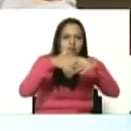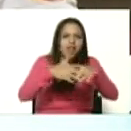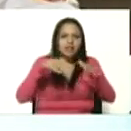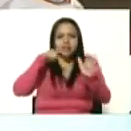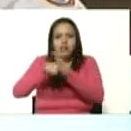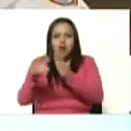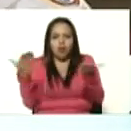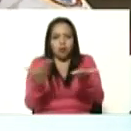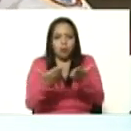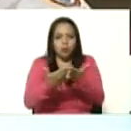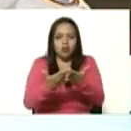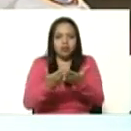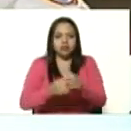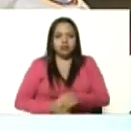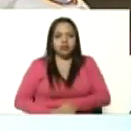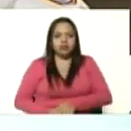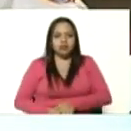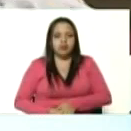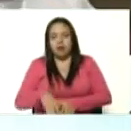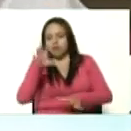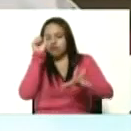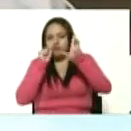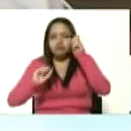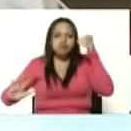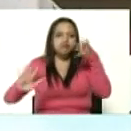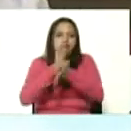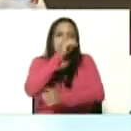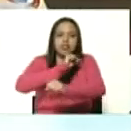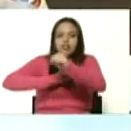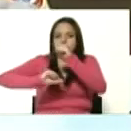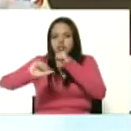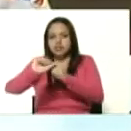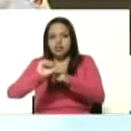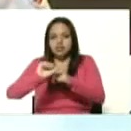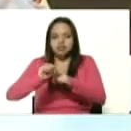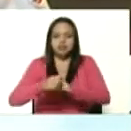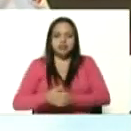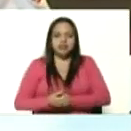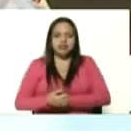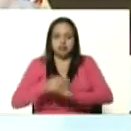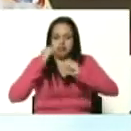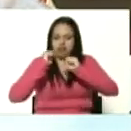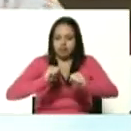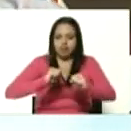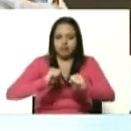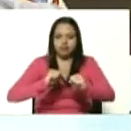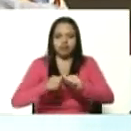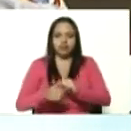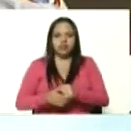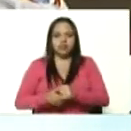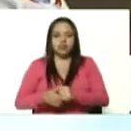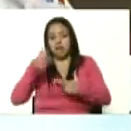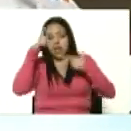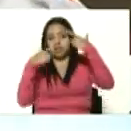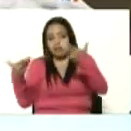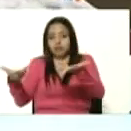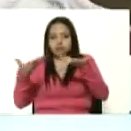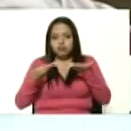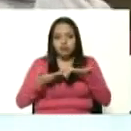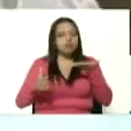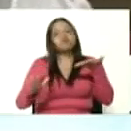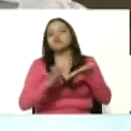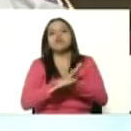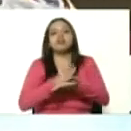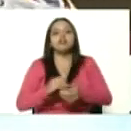formar parte de la defensa del poder que Chávez nos dio en esta